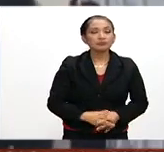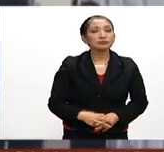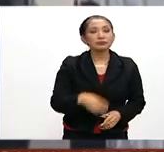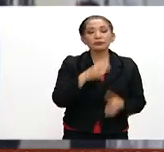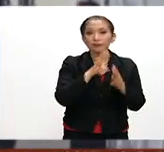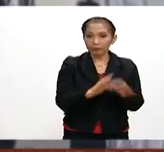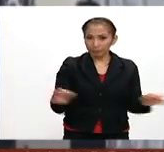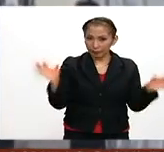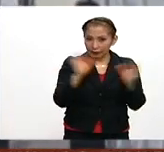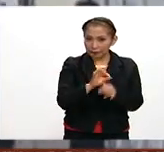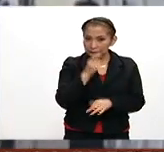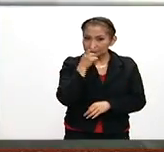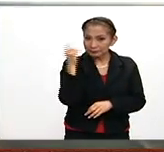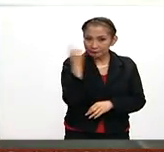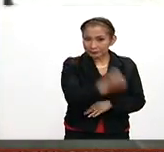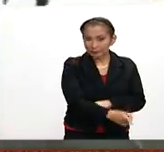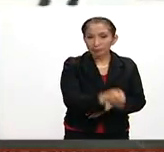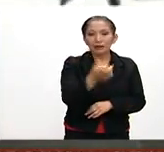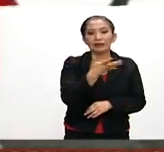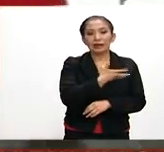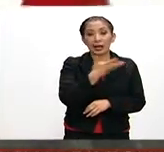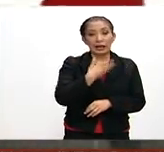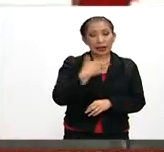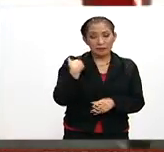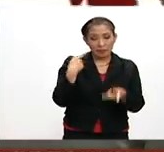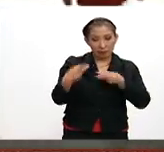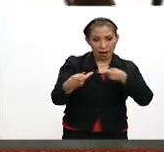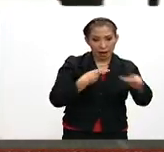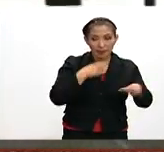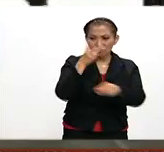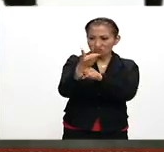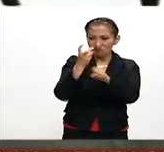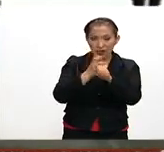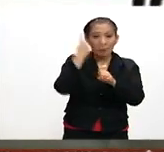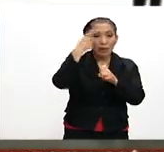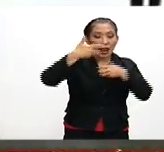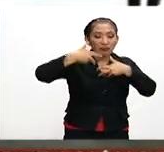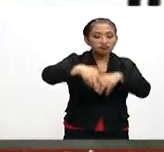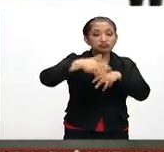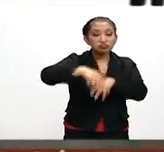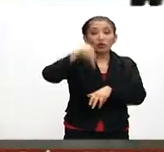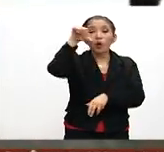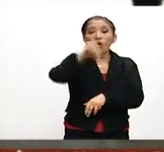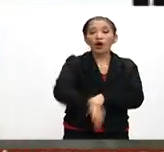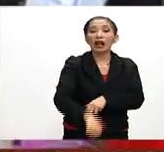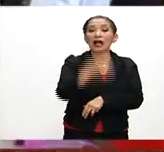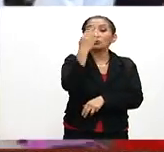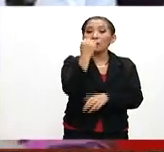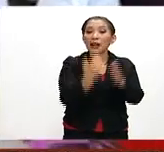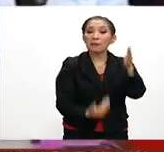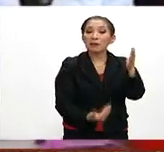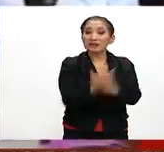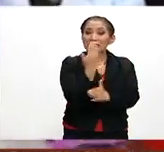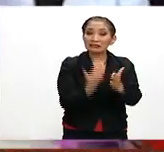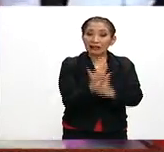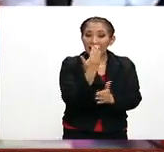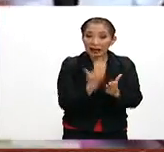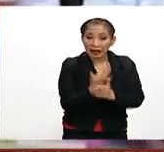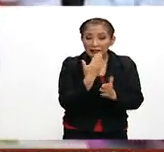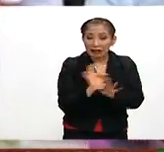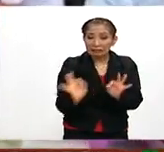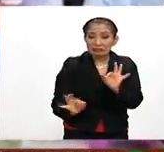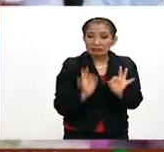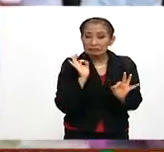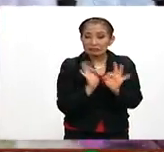Comentarte que tienen previsto y han convocado para una marcha el día de hoy a las 9 de la mañana en